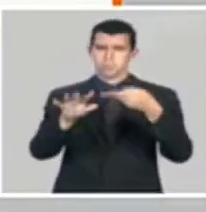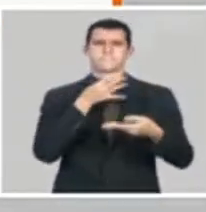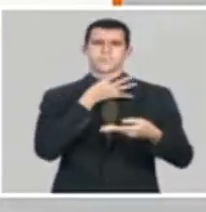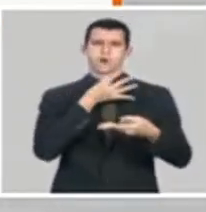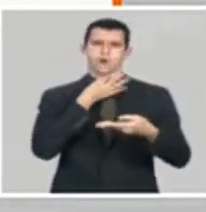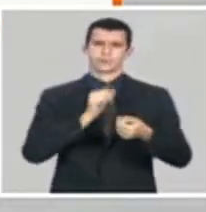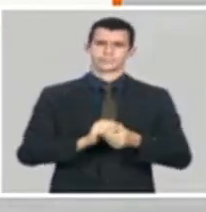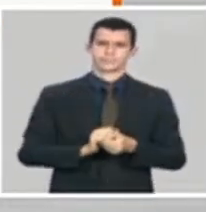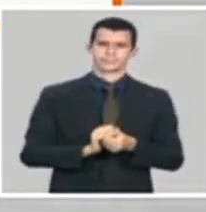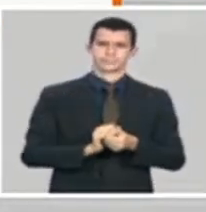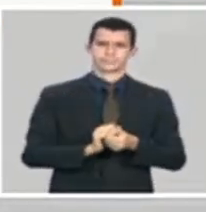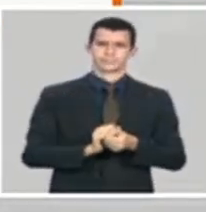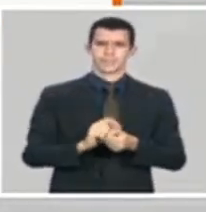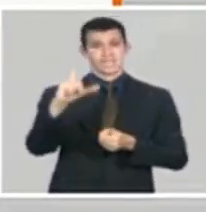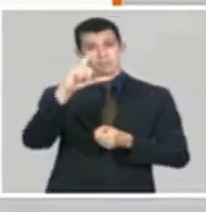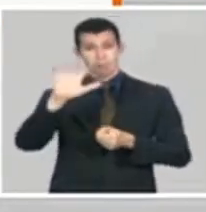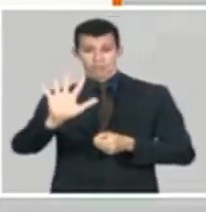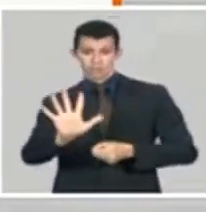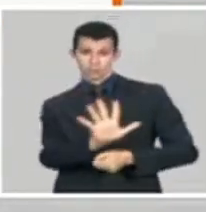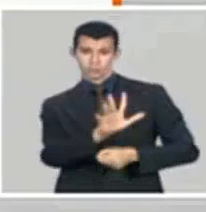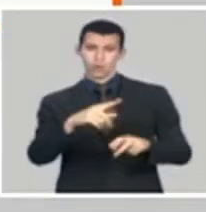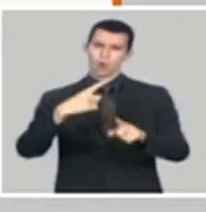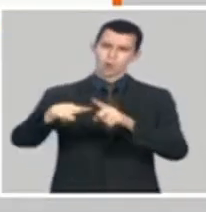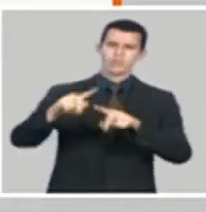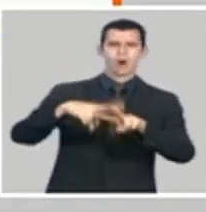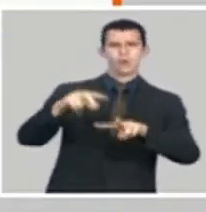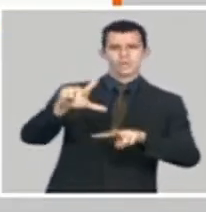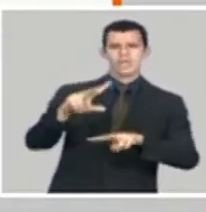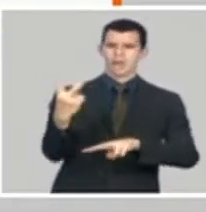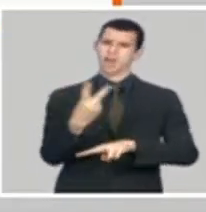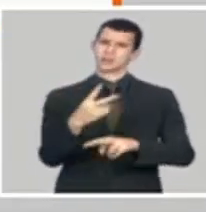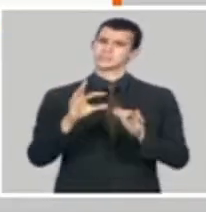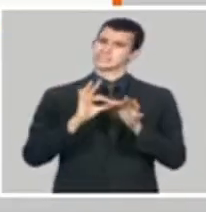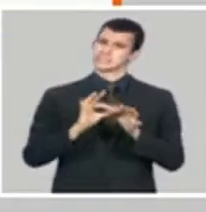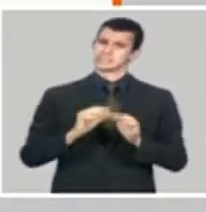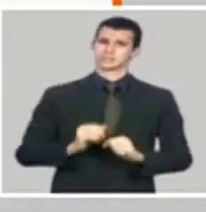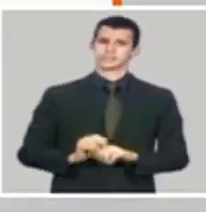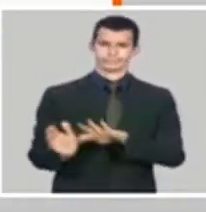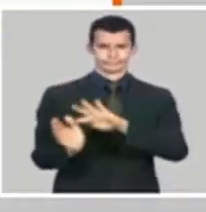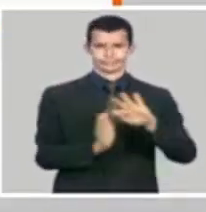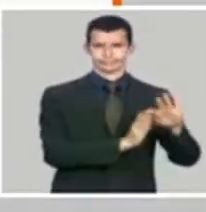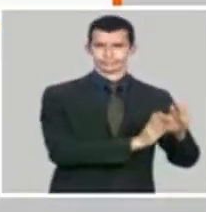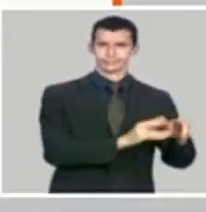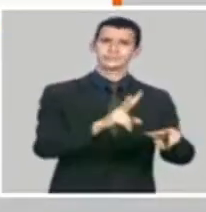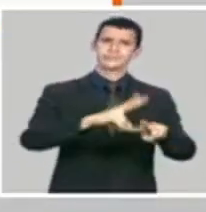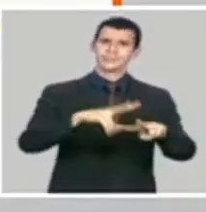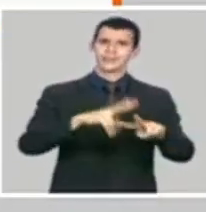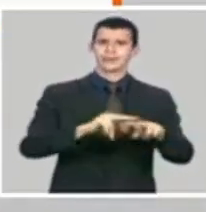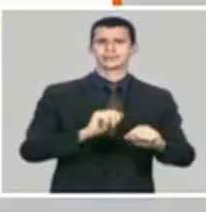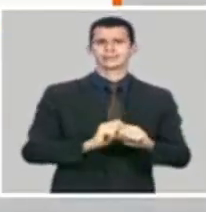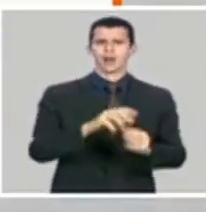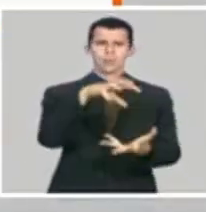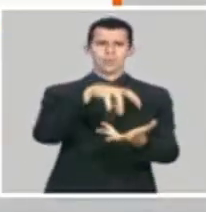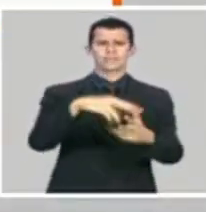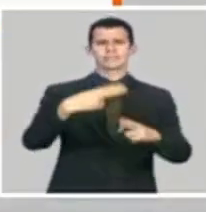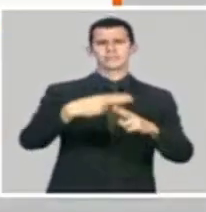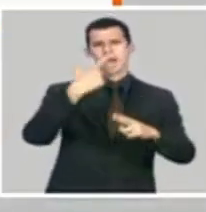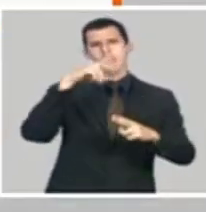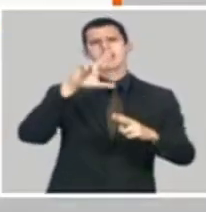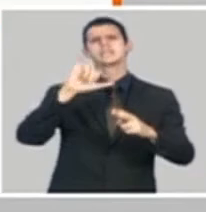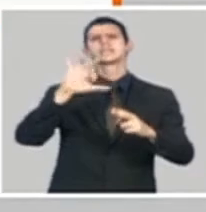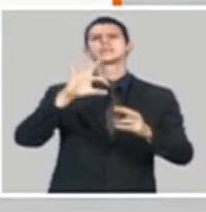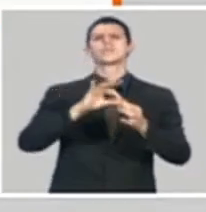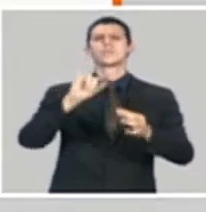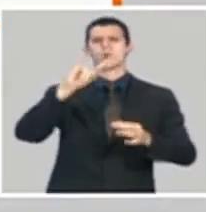Ahora, en el caso específico de La Habana, Aribonago está desfavorable, ya está muy desfavorable.